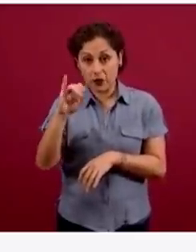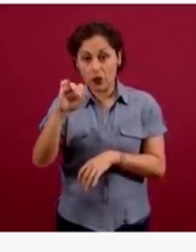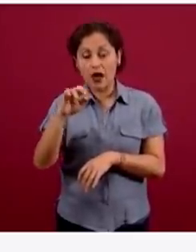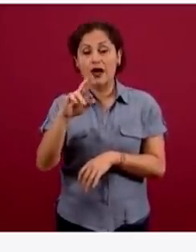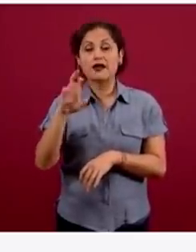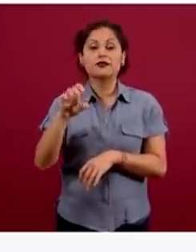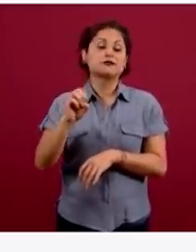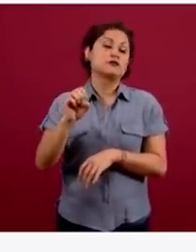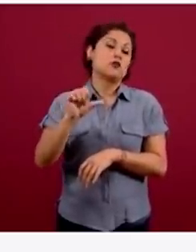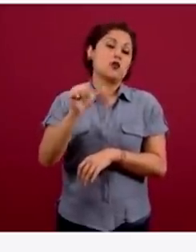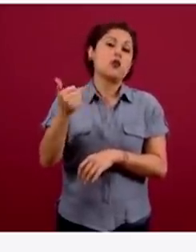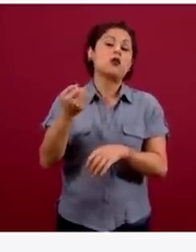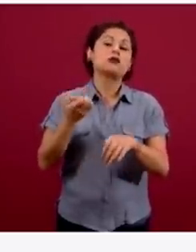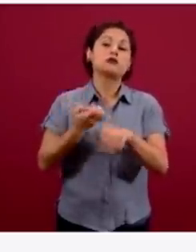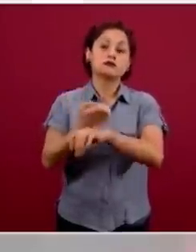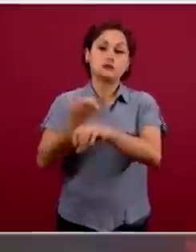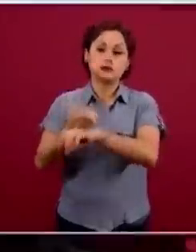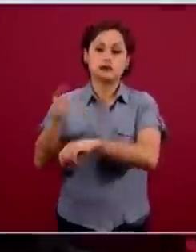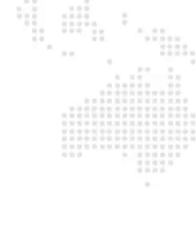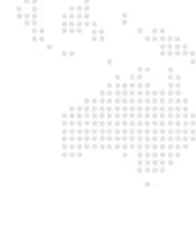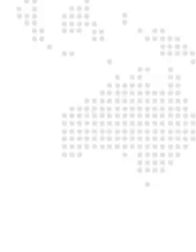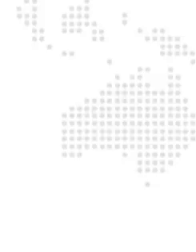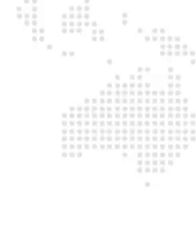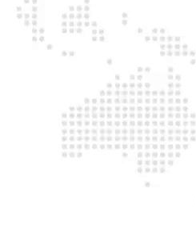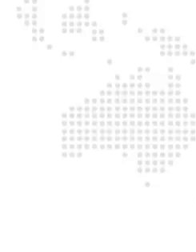también Sinaloa, particularmente en la capital.